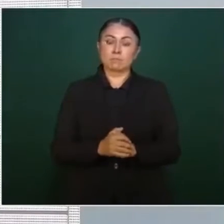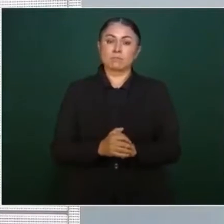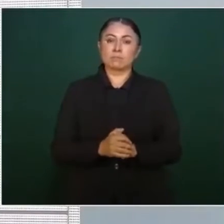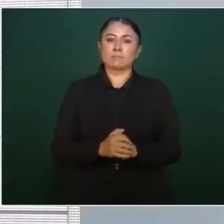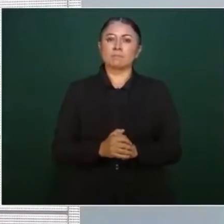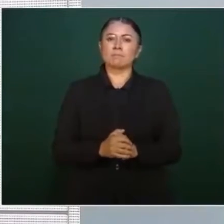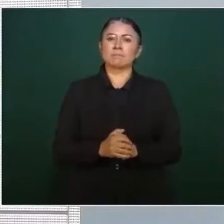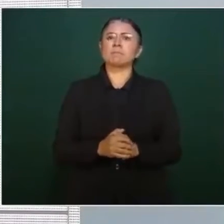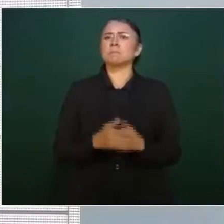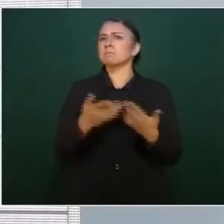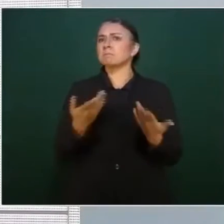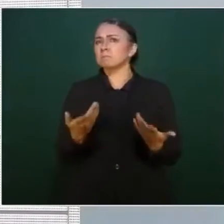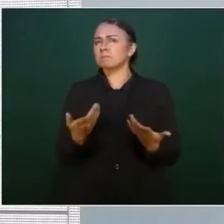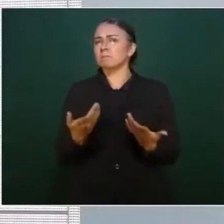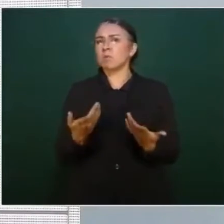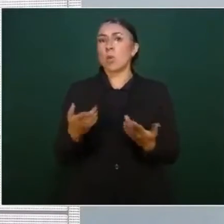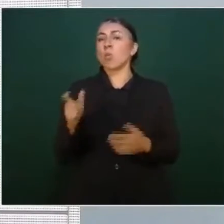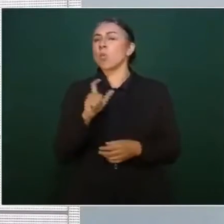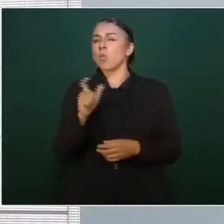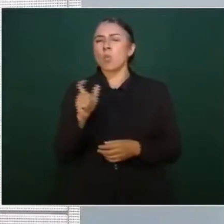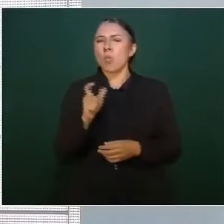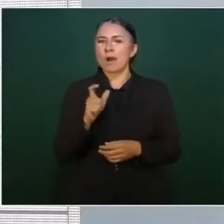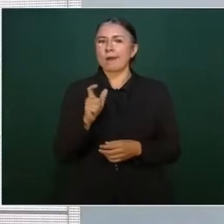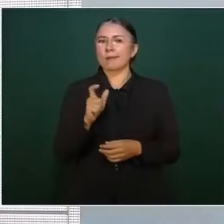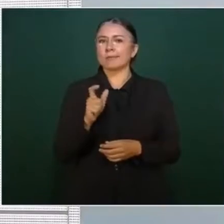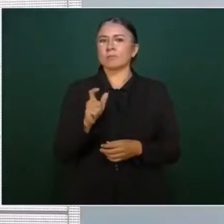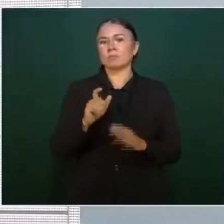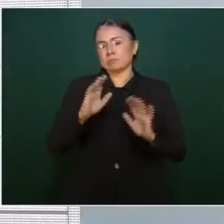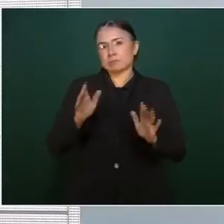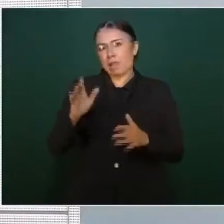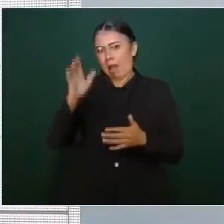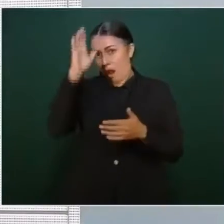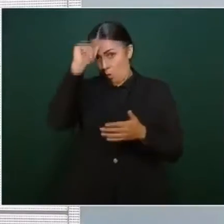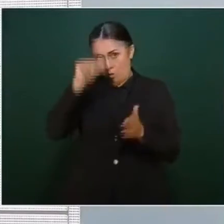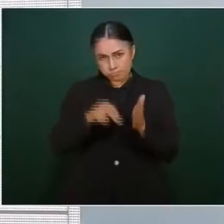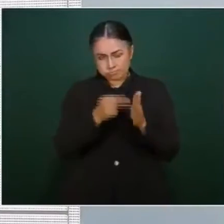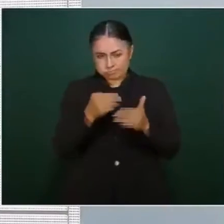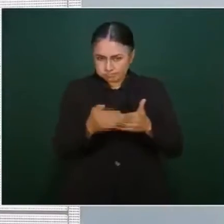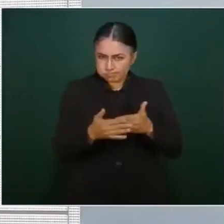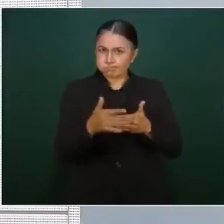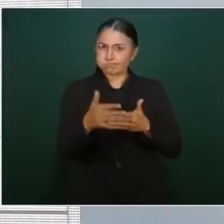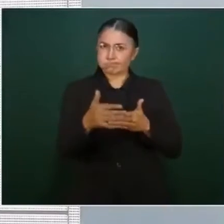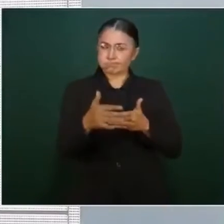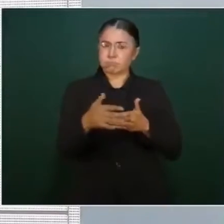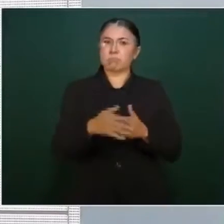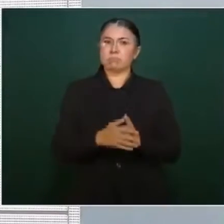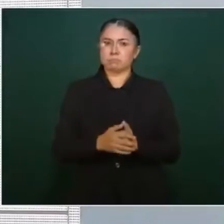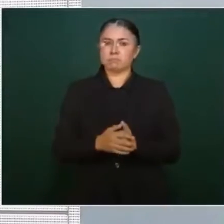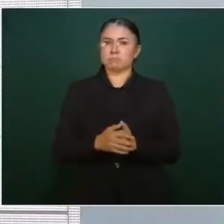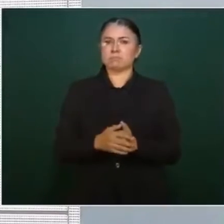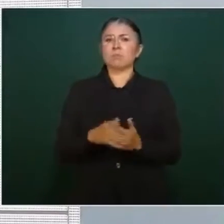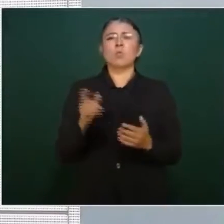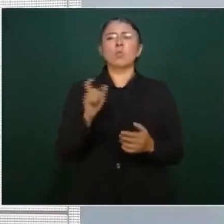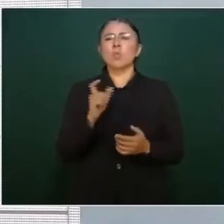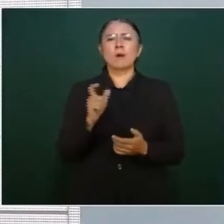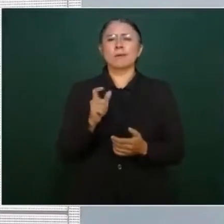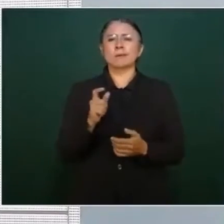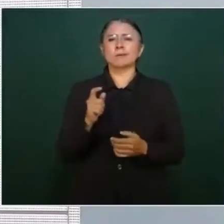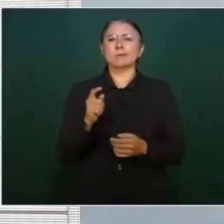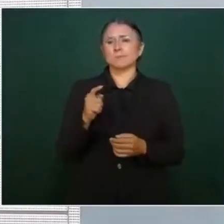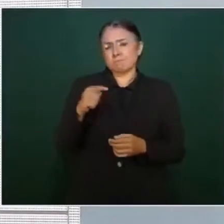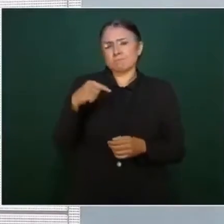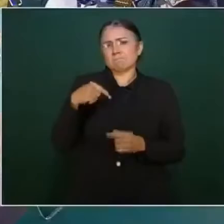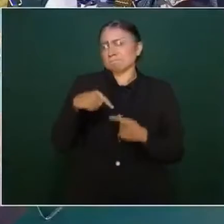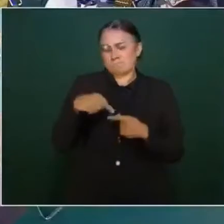va a aplicar una vez que es el acuerdo hasta finales de este mes.